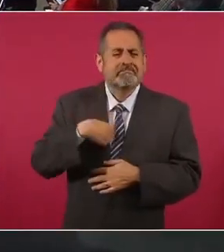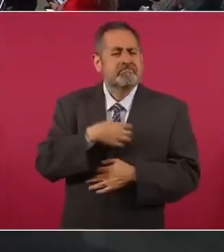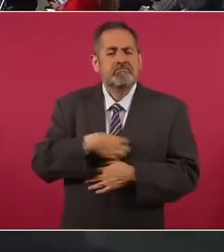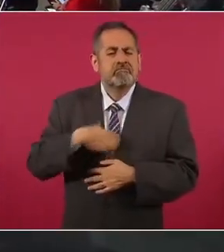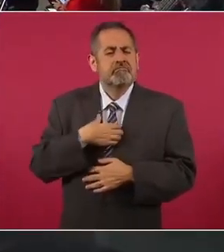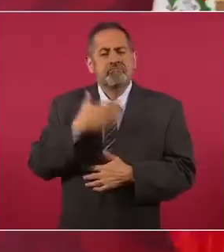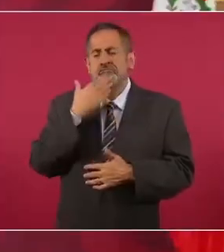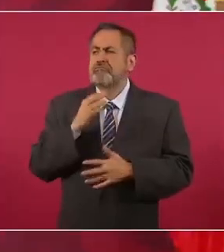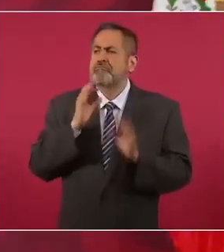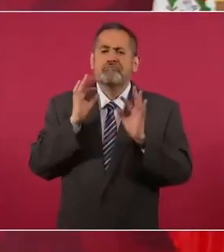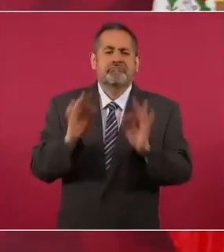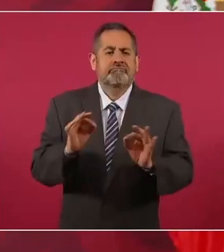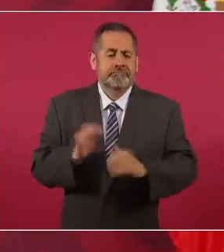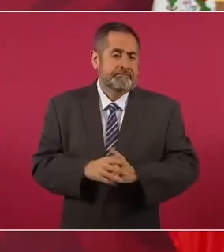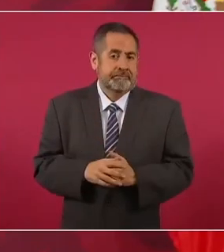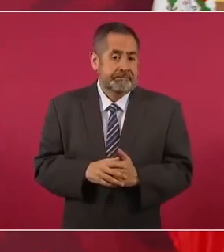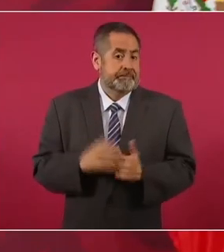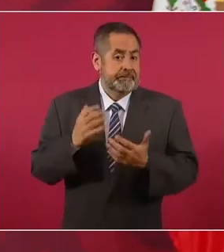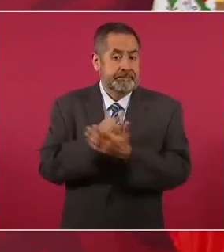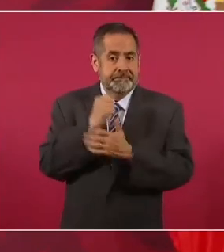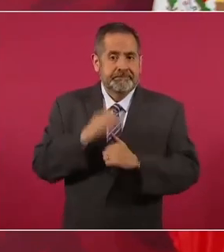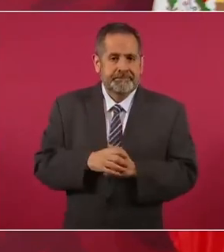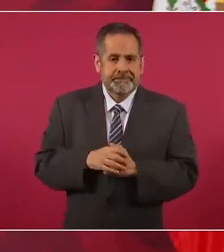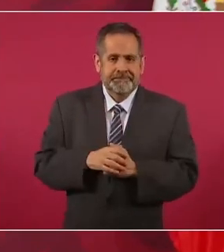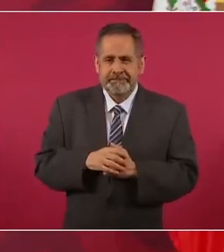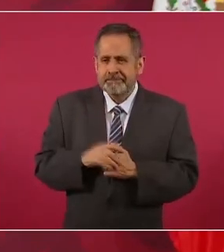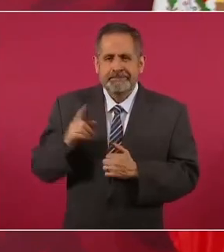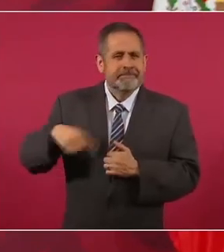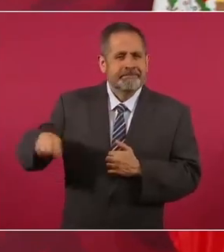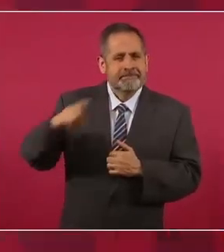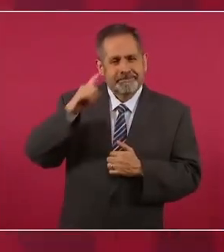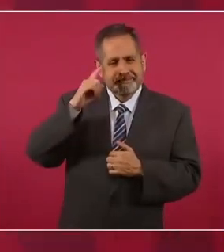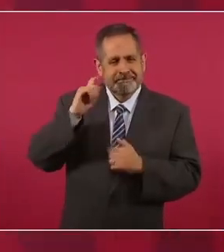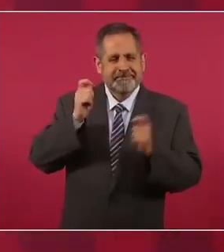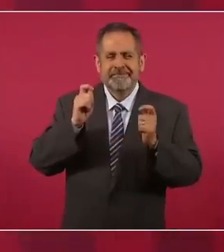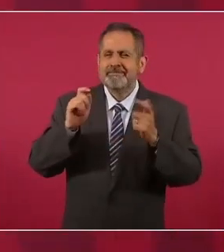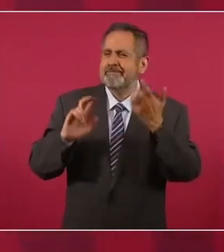logro, el de la revolución de las conciencias.